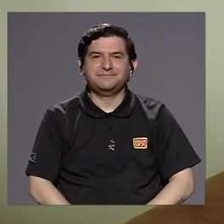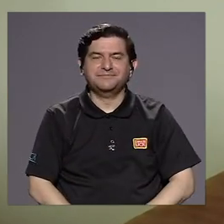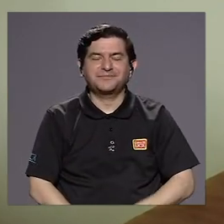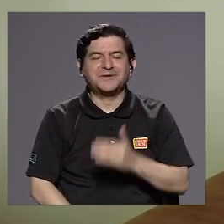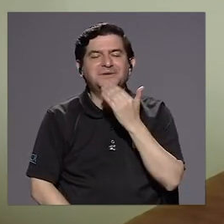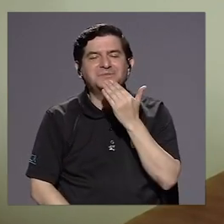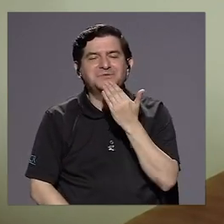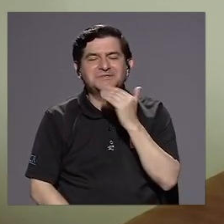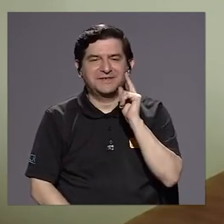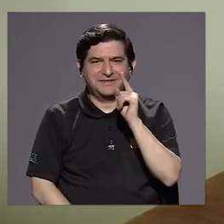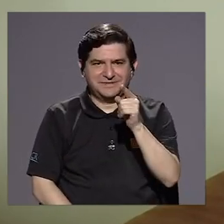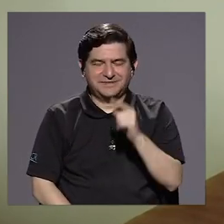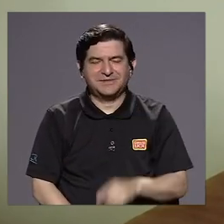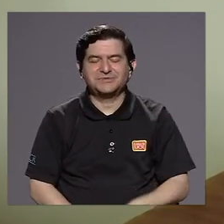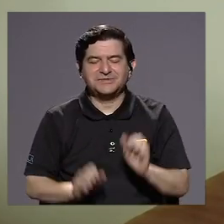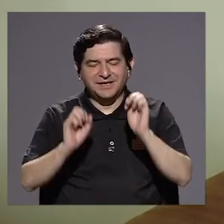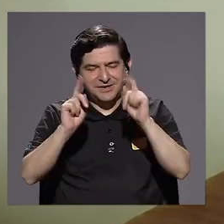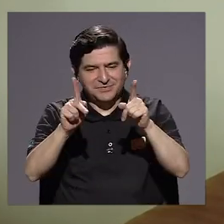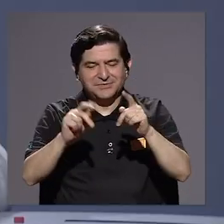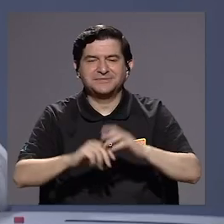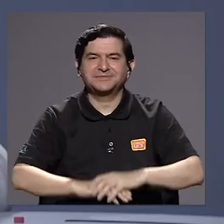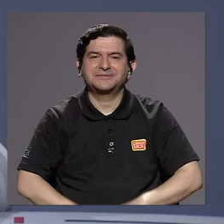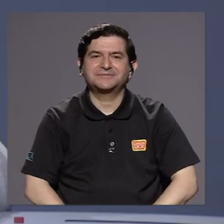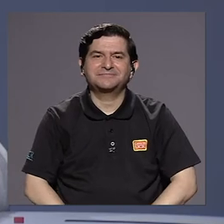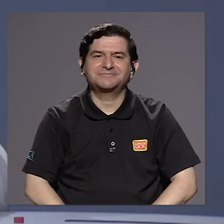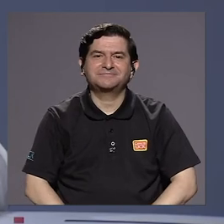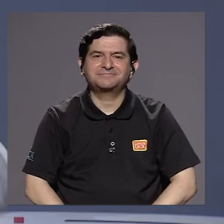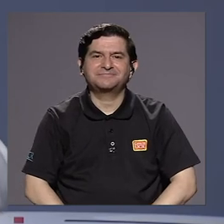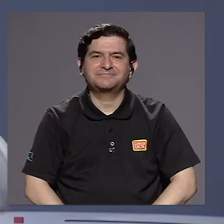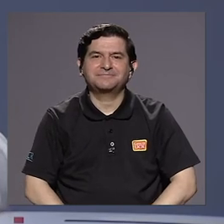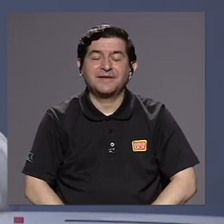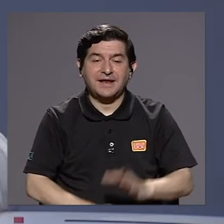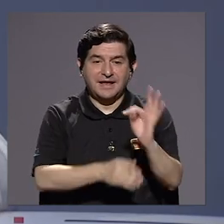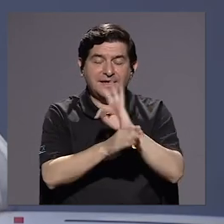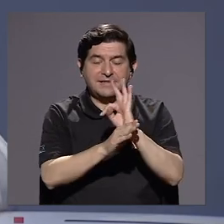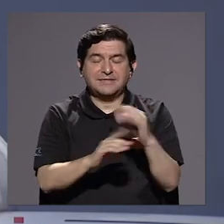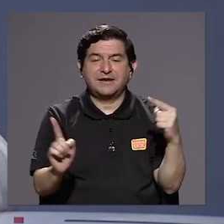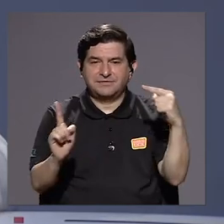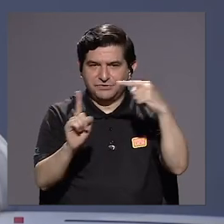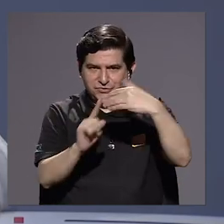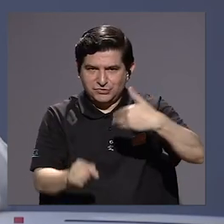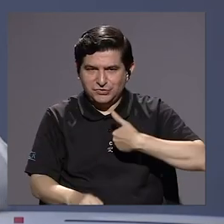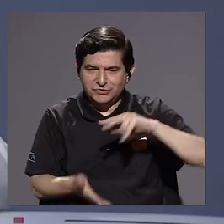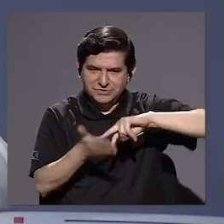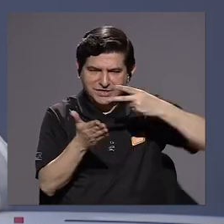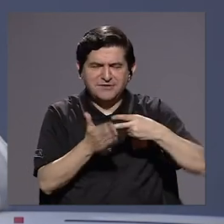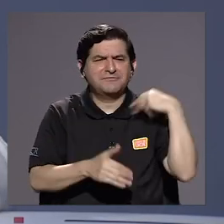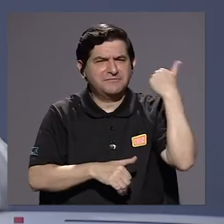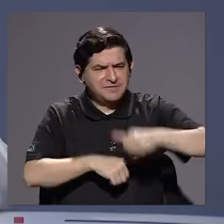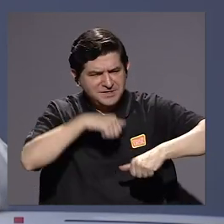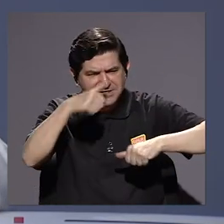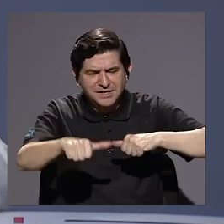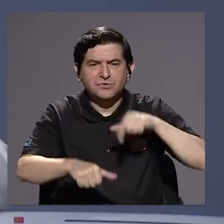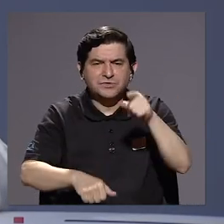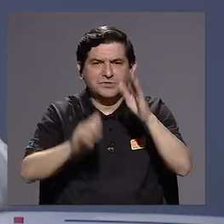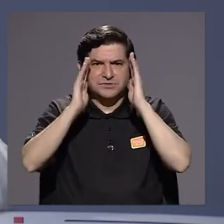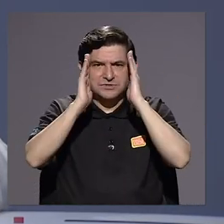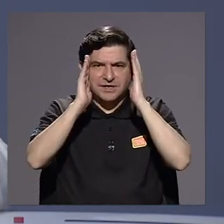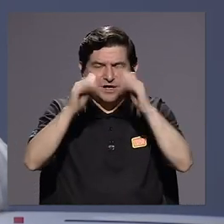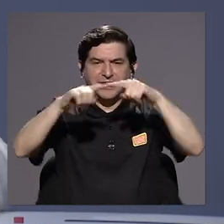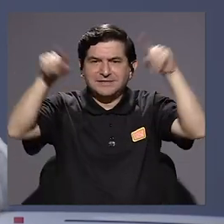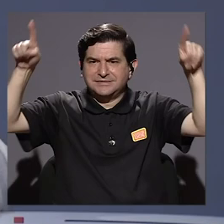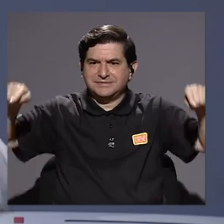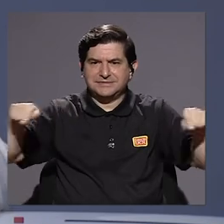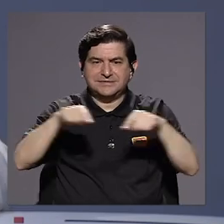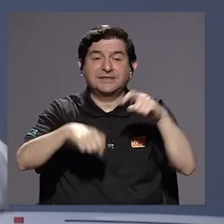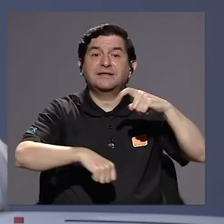Muchas gracias a ustedes por la oportunidad. Bueno, hacer televisión con sentido significa también hacer esfuerzos por llegar a ustedes en pantalla